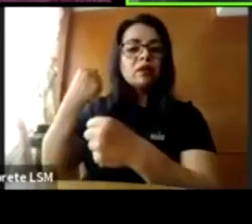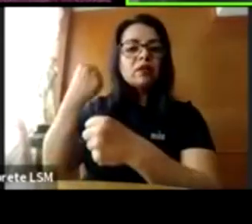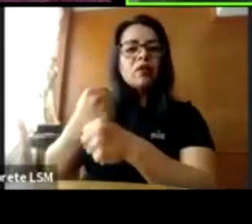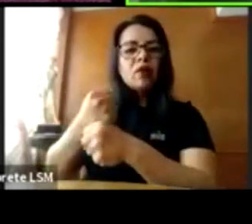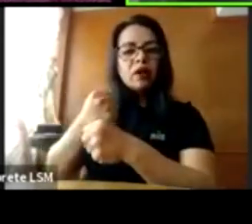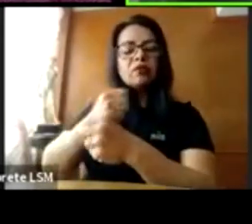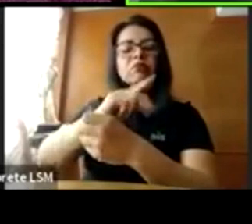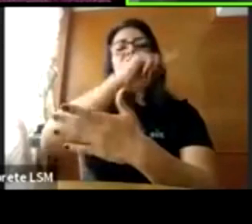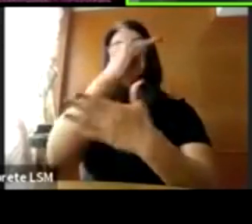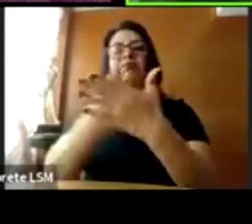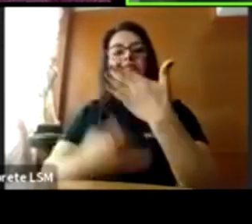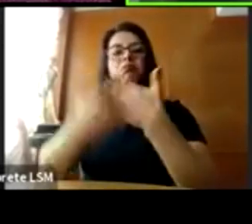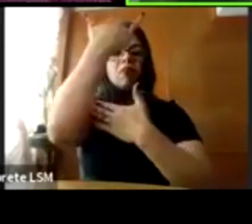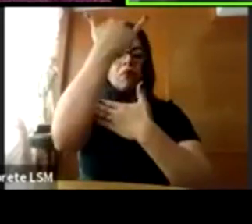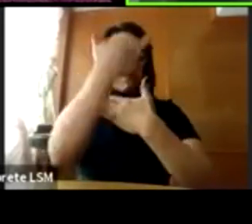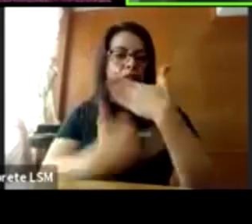programa